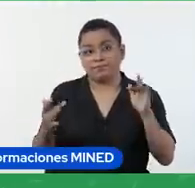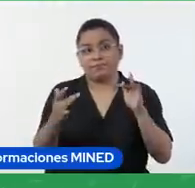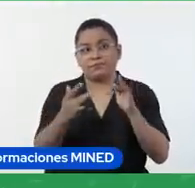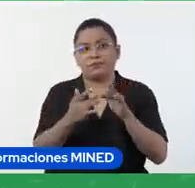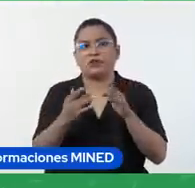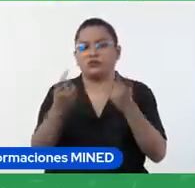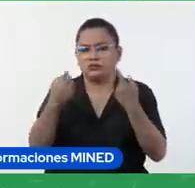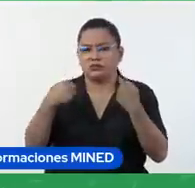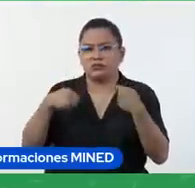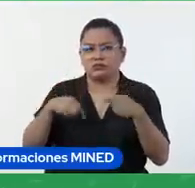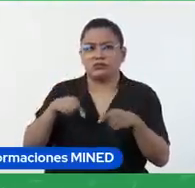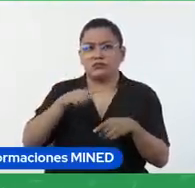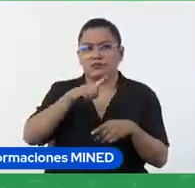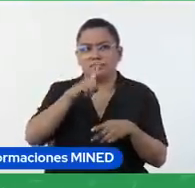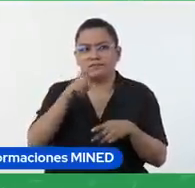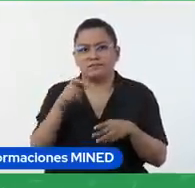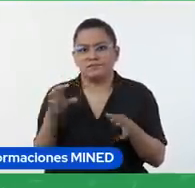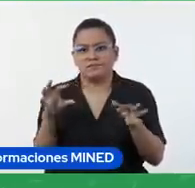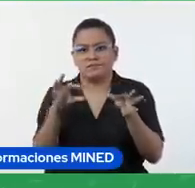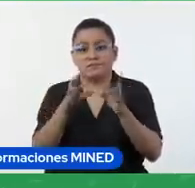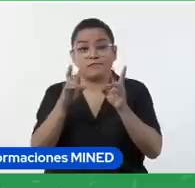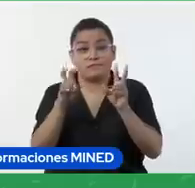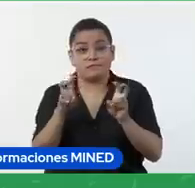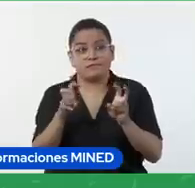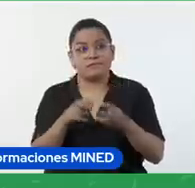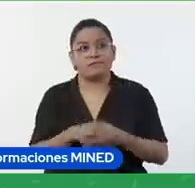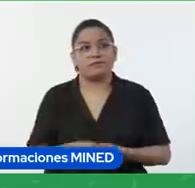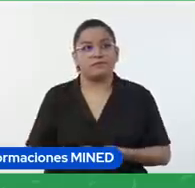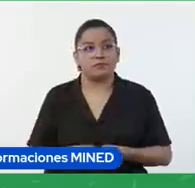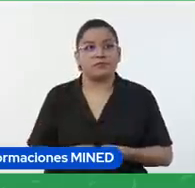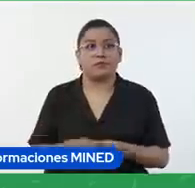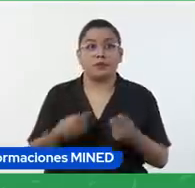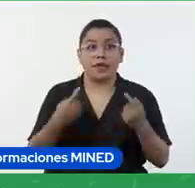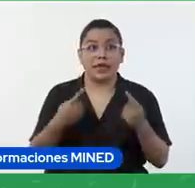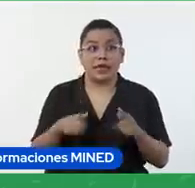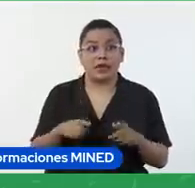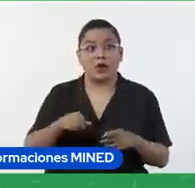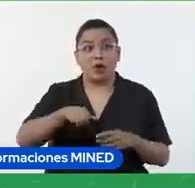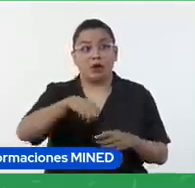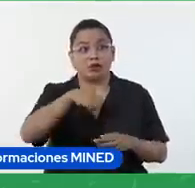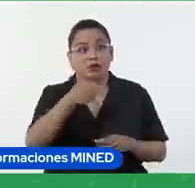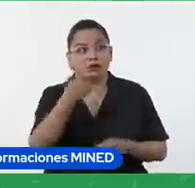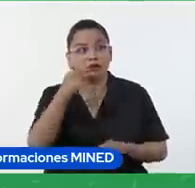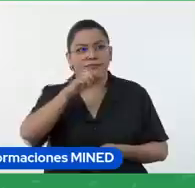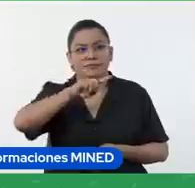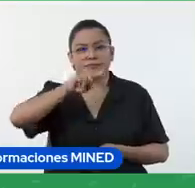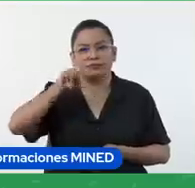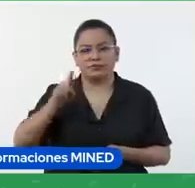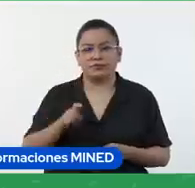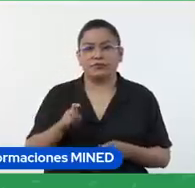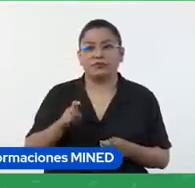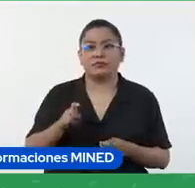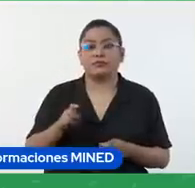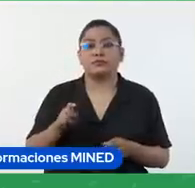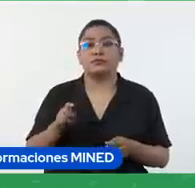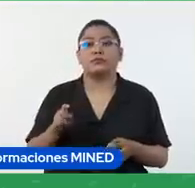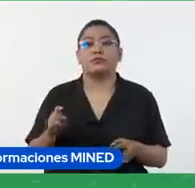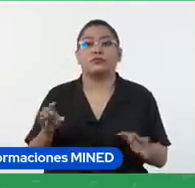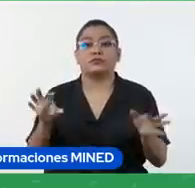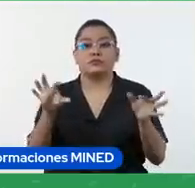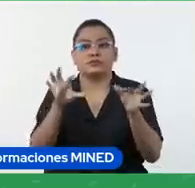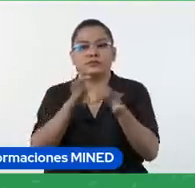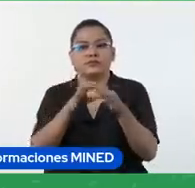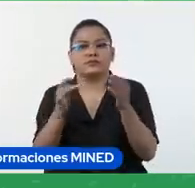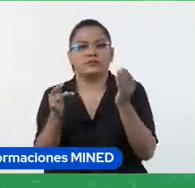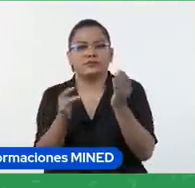esta pregunta era relacionada con el contenido pero aquí voy a ver una pregunta relacionada con la técnica qué qué técnica